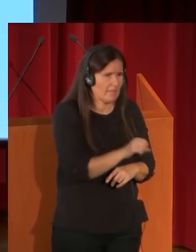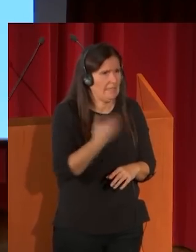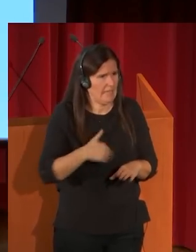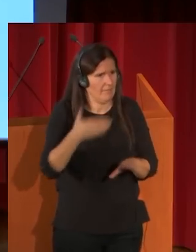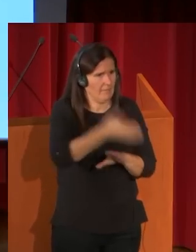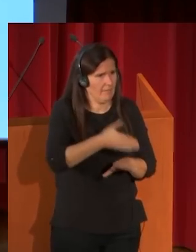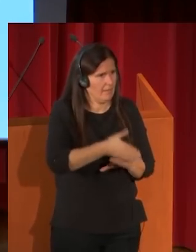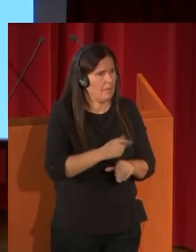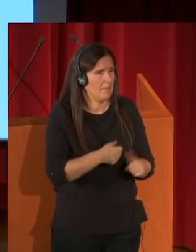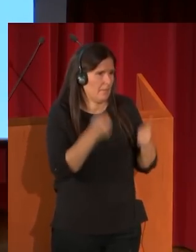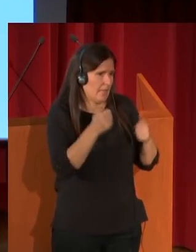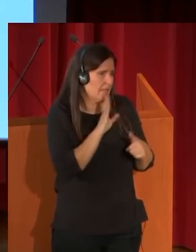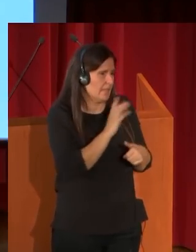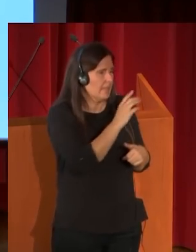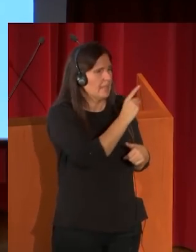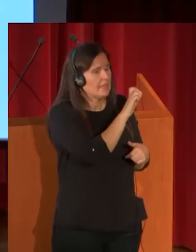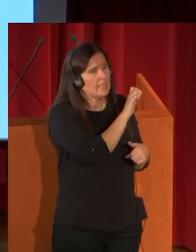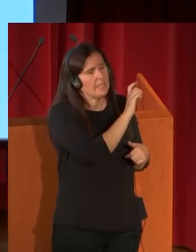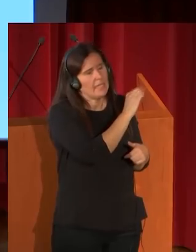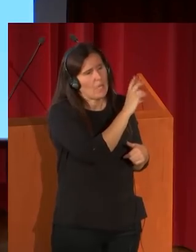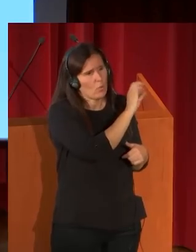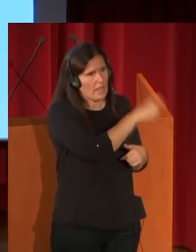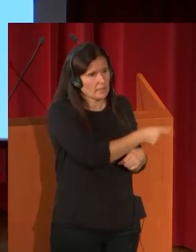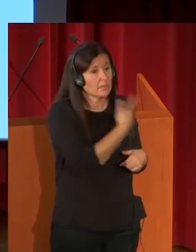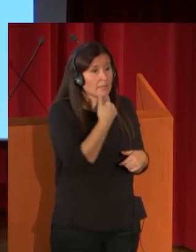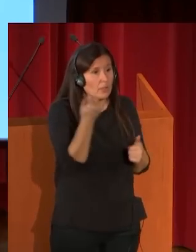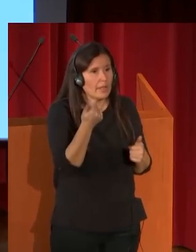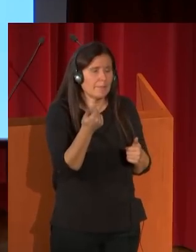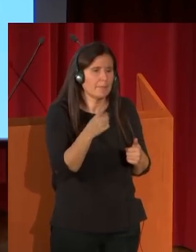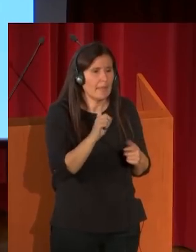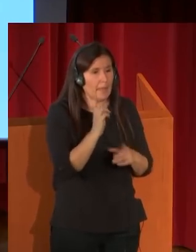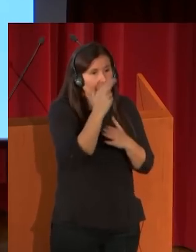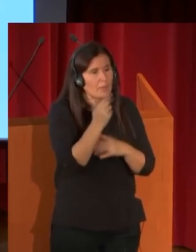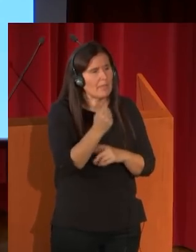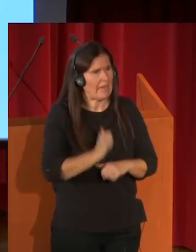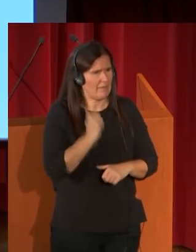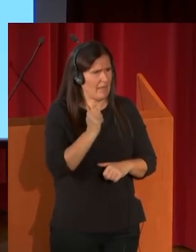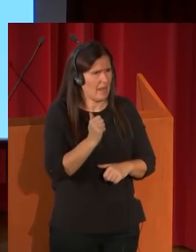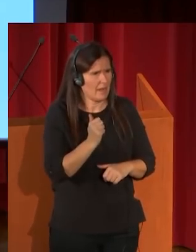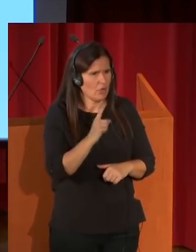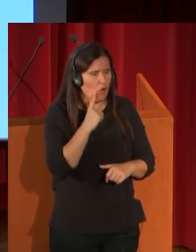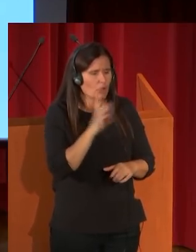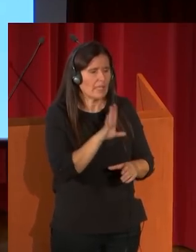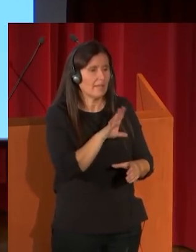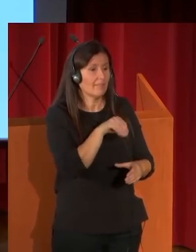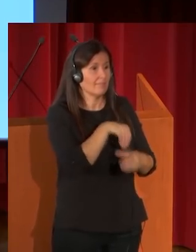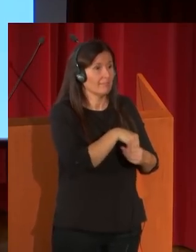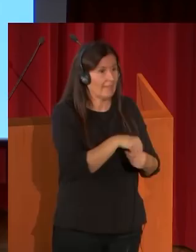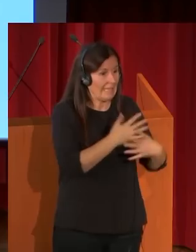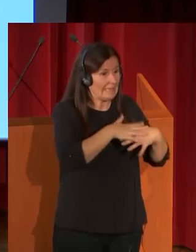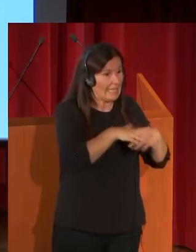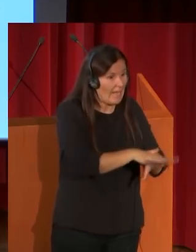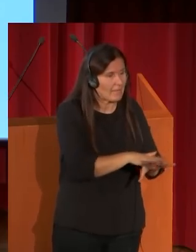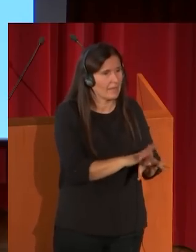muy especialmente de Lacroix, en la mayoría de los casos eran más artificiales. No se integraban tanto en la vida árabe como hacía